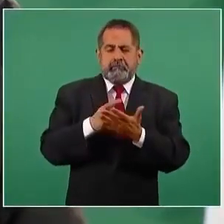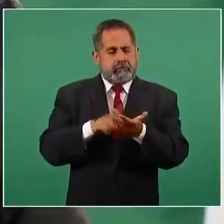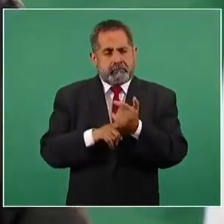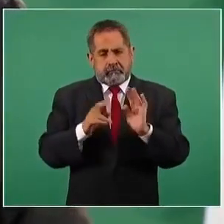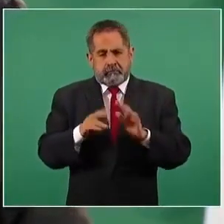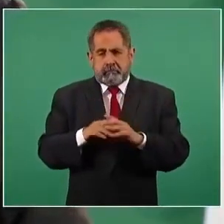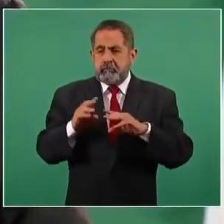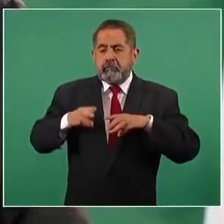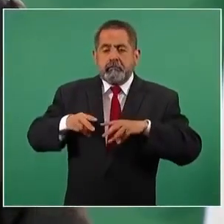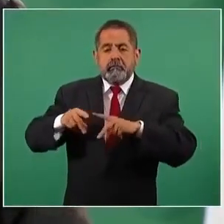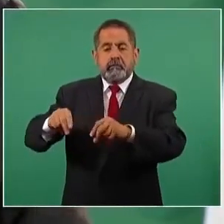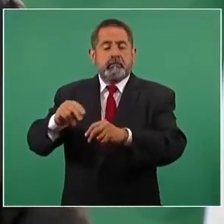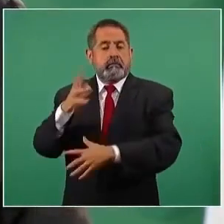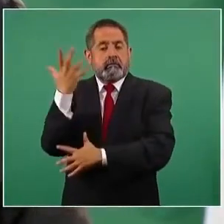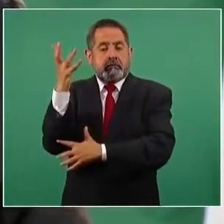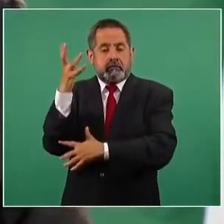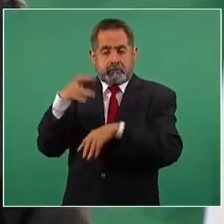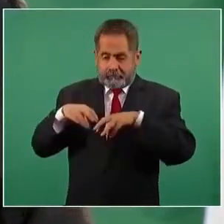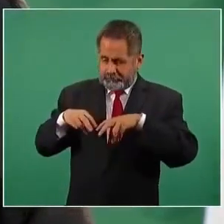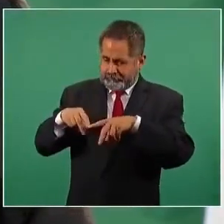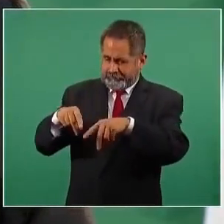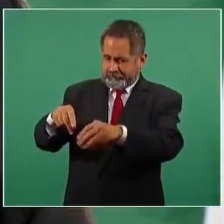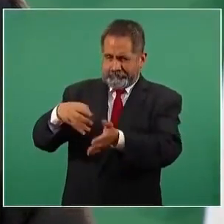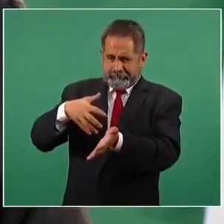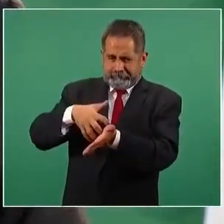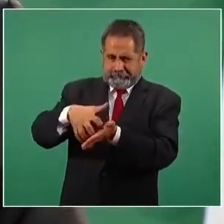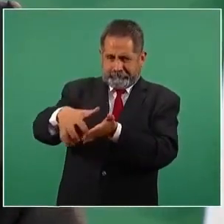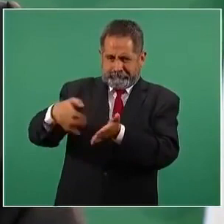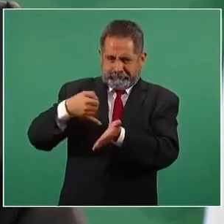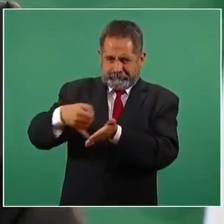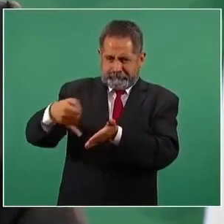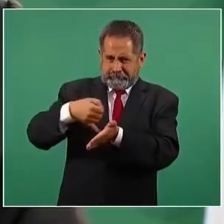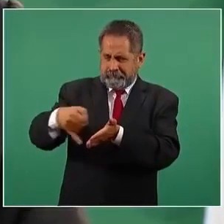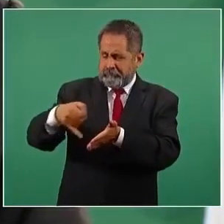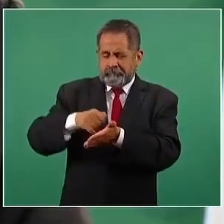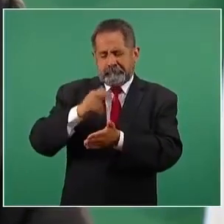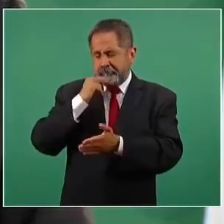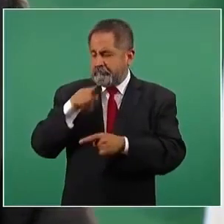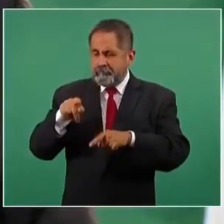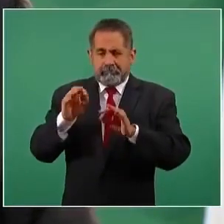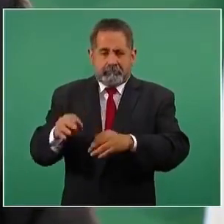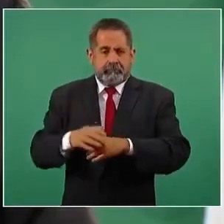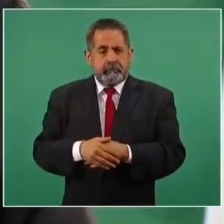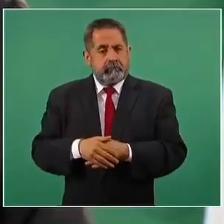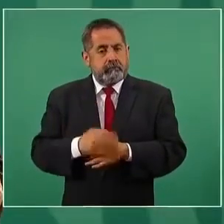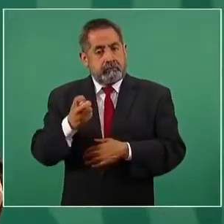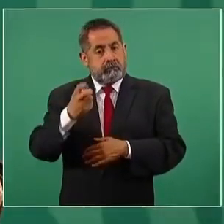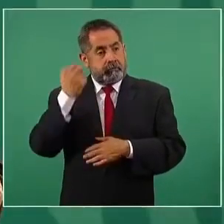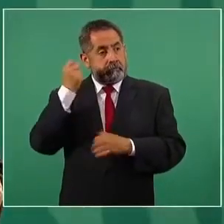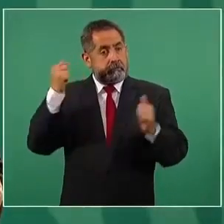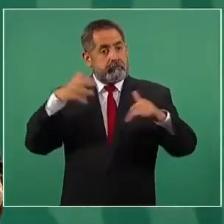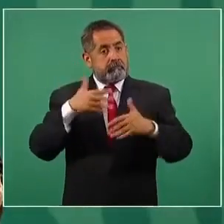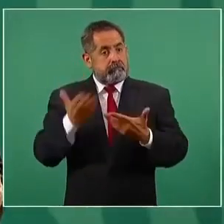sembrar árboles, eso está demostrado. Se hizo ese planteamiento,